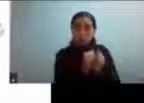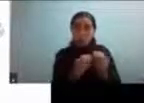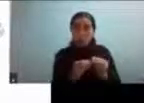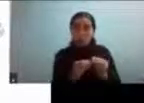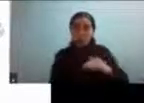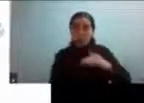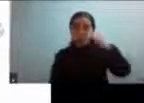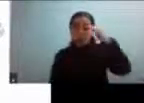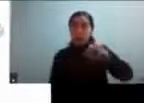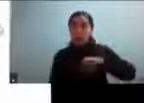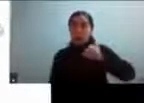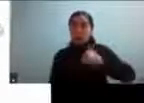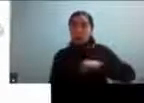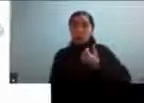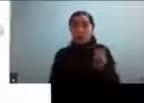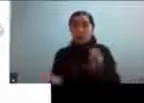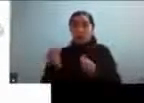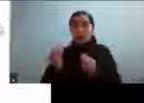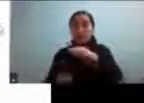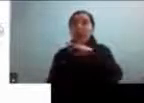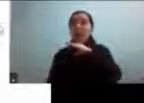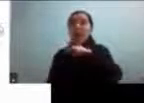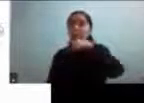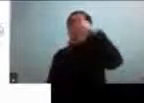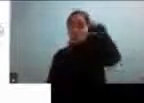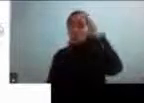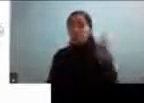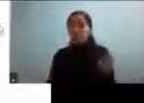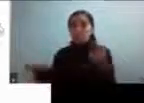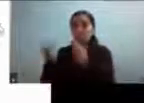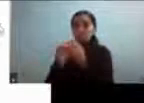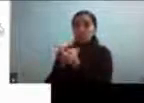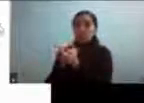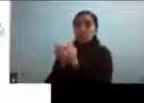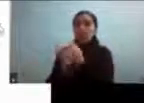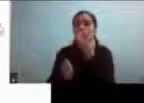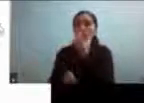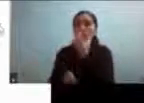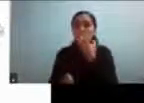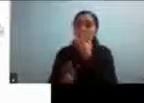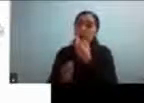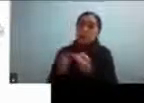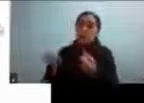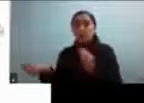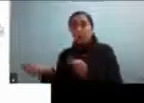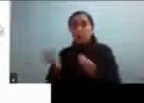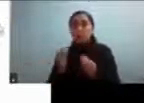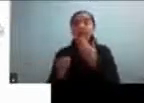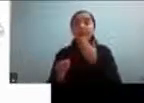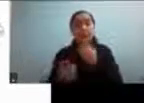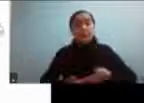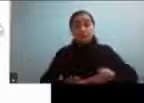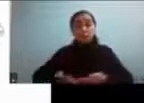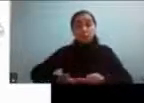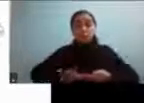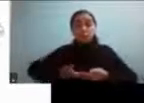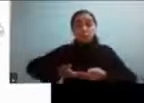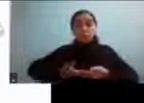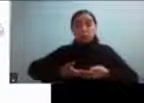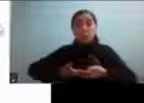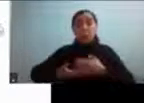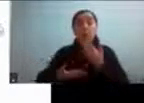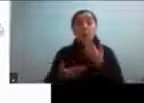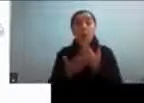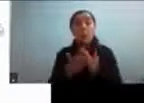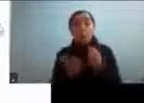para adolescentes para adultos para distintos niveles de lenguaje también para guaguas yo cada vez que la aplico